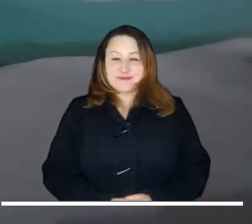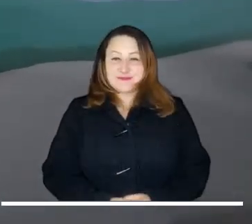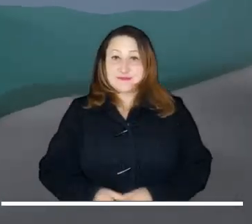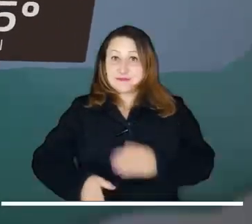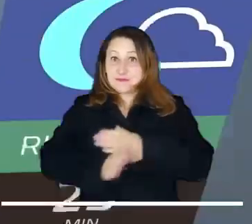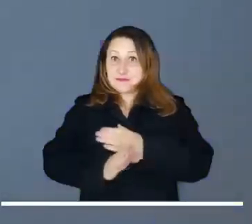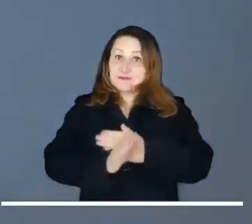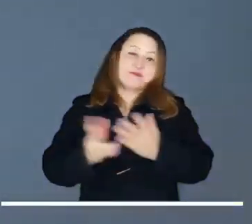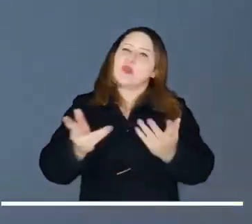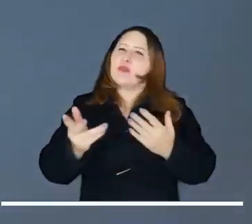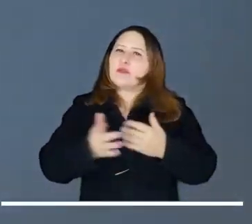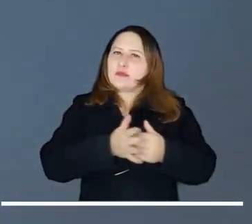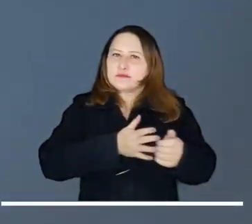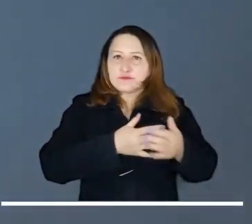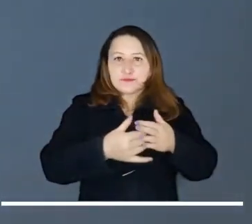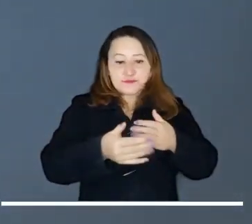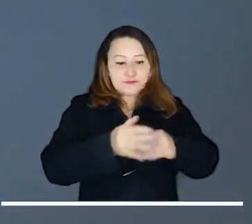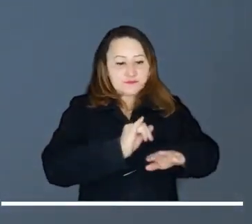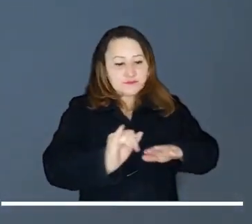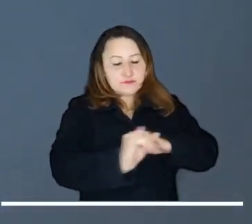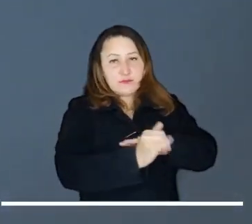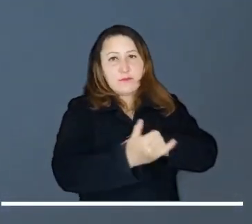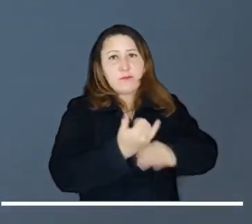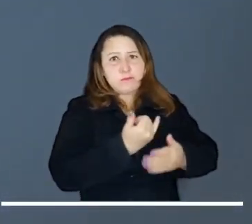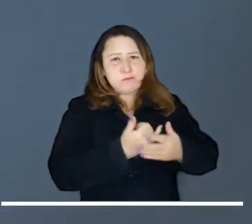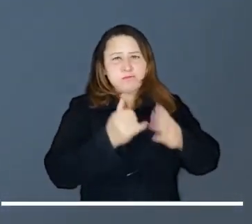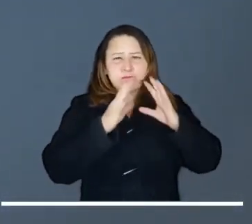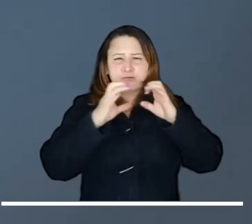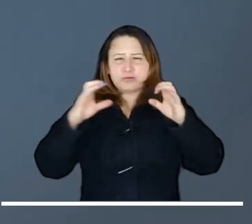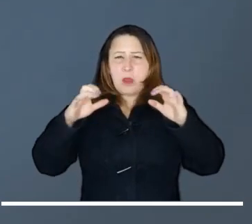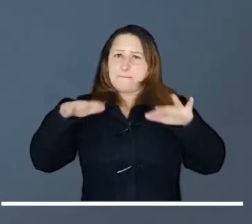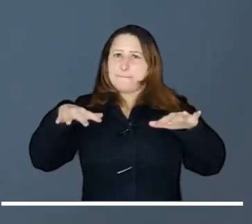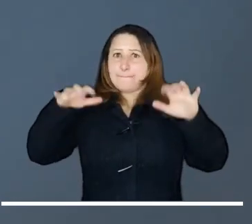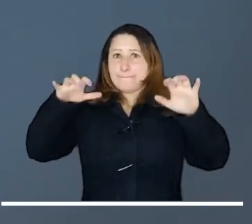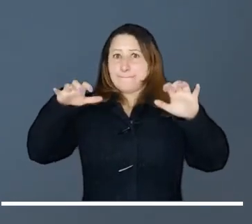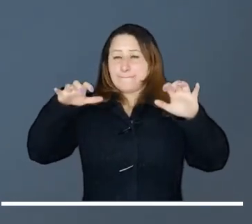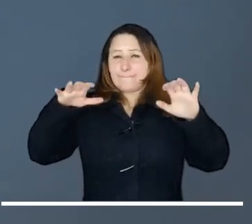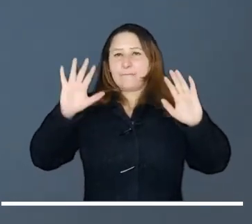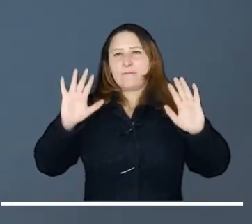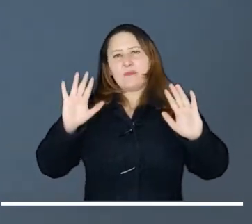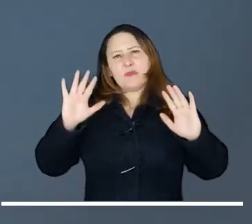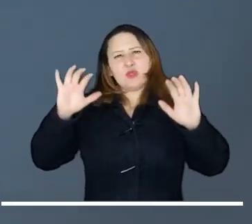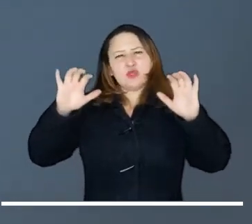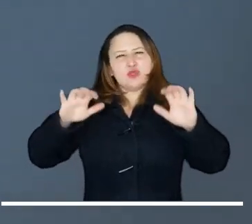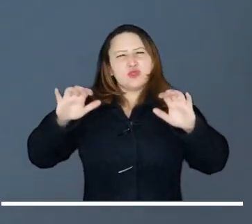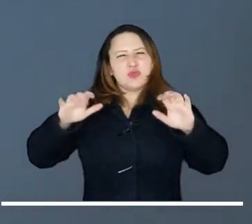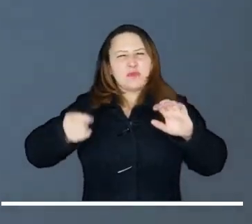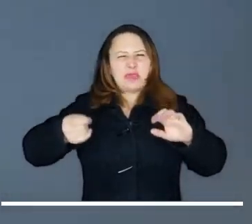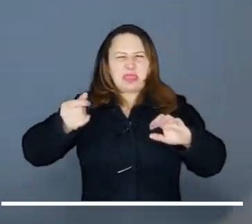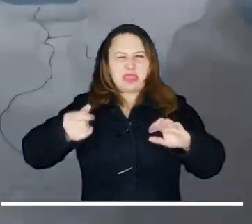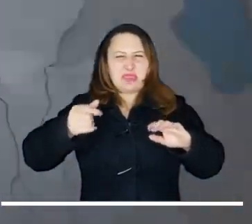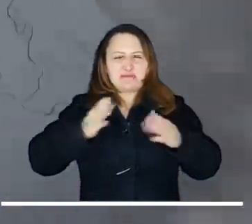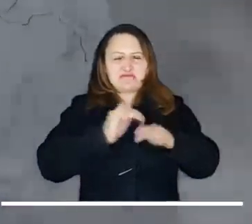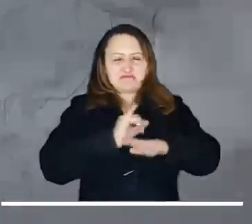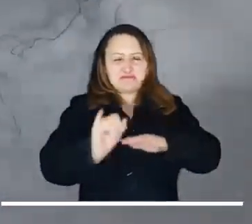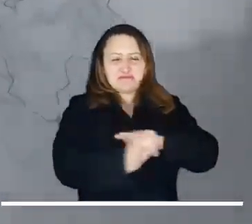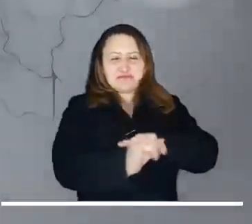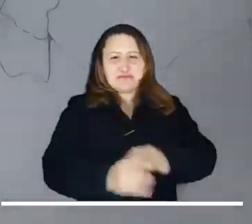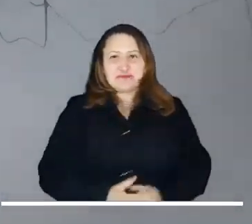Continuamos con el archipiélago, donde se prevé tiempo seco con nubosidad variada. Los vientos serán moderados en las islas.